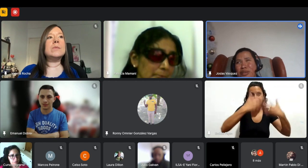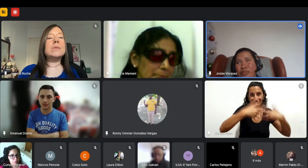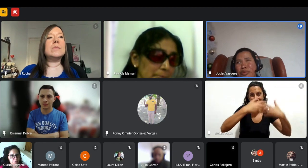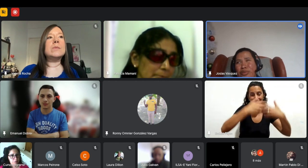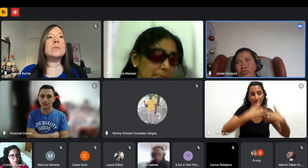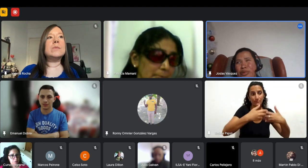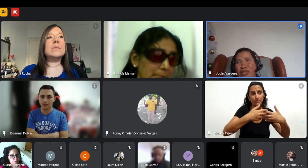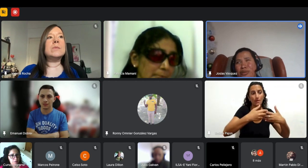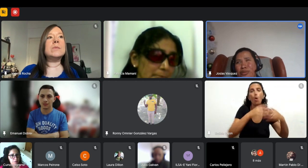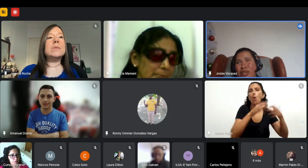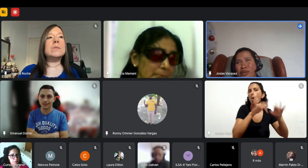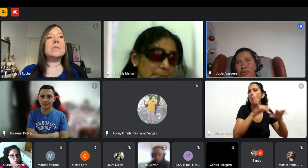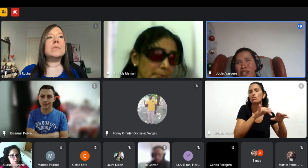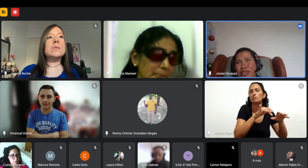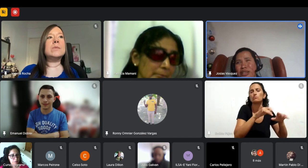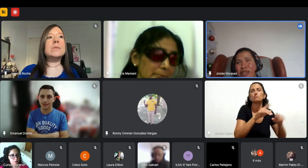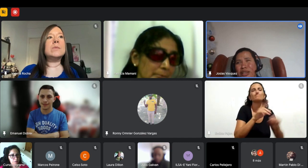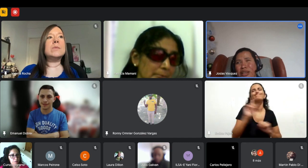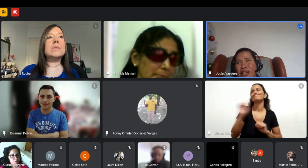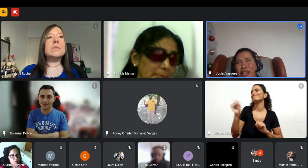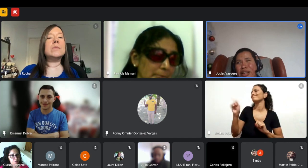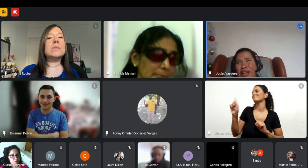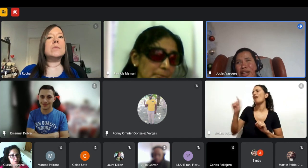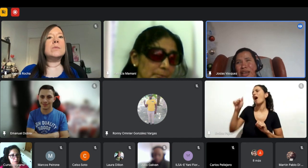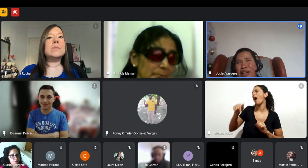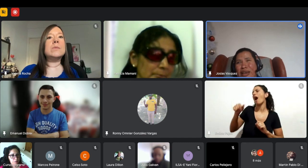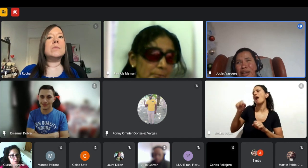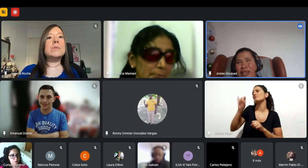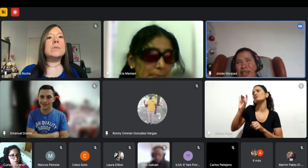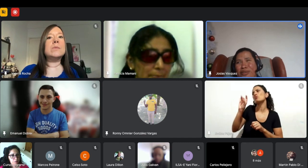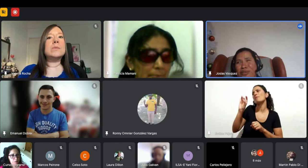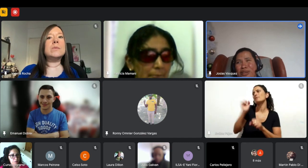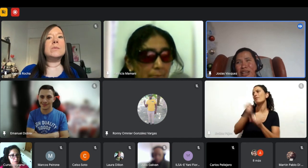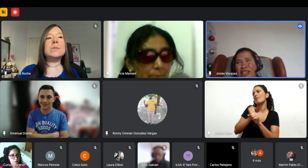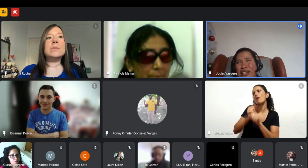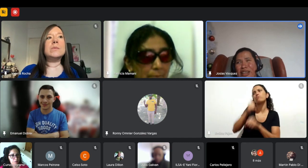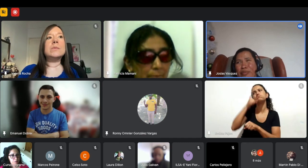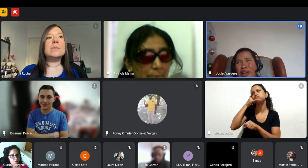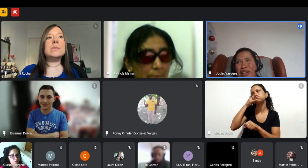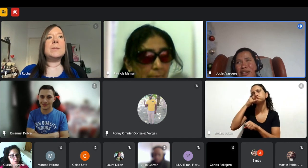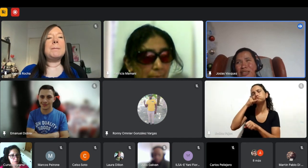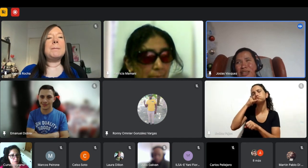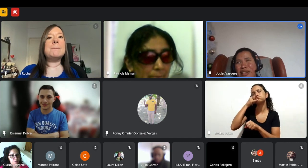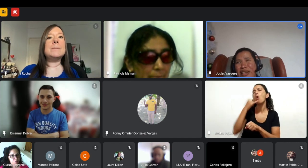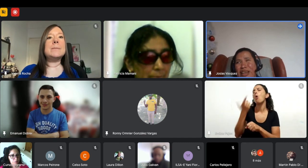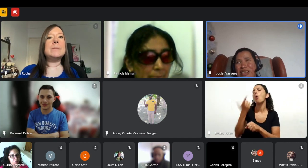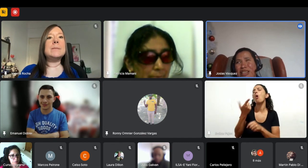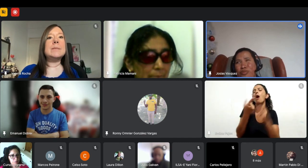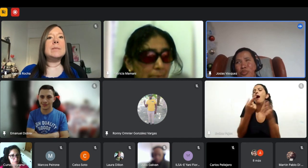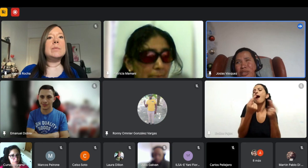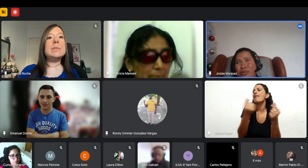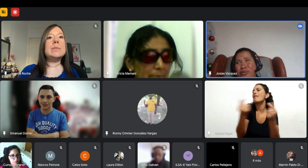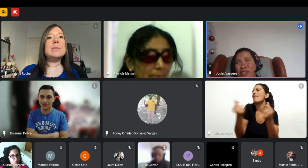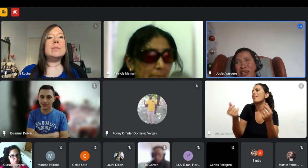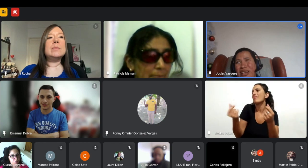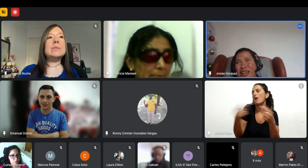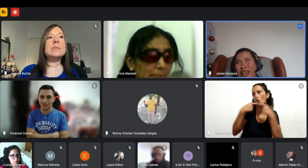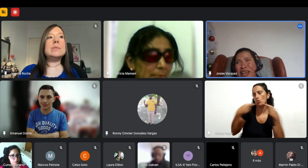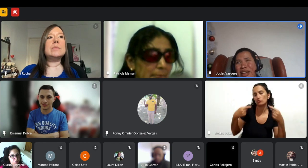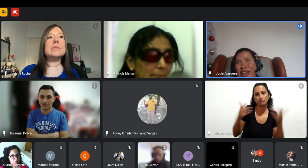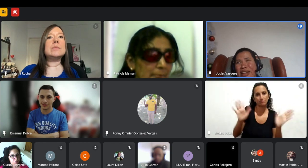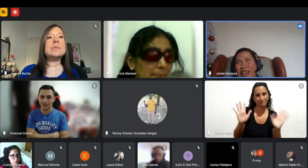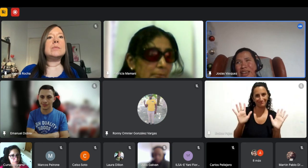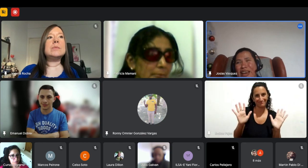solo ofrecemos puestos de call center de control de calidad de llamadas y estos puestos